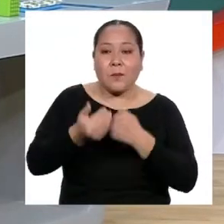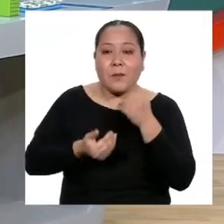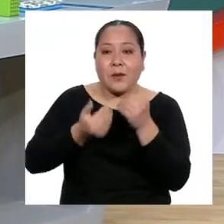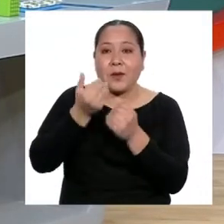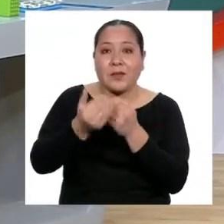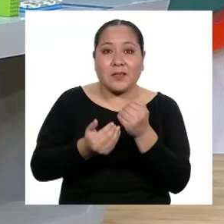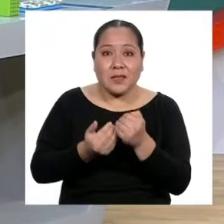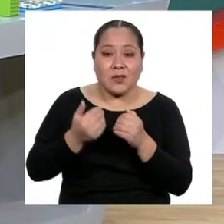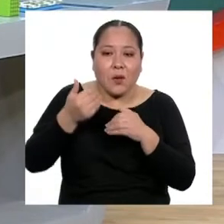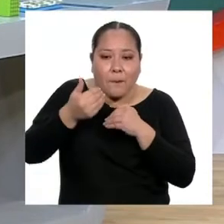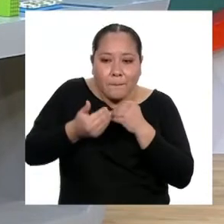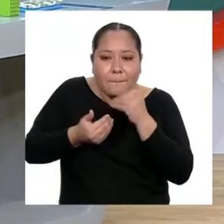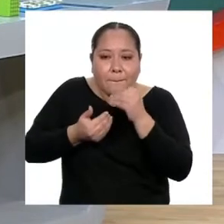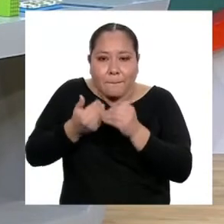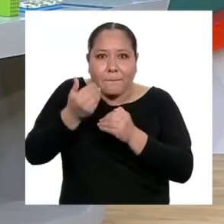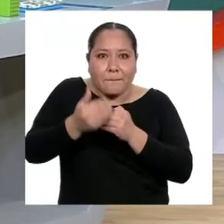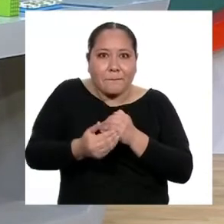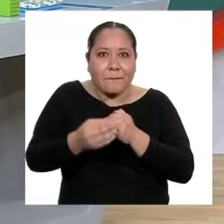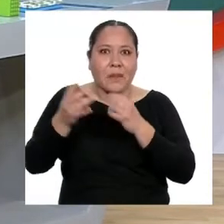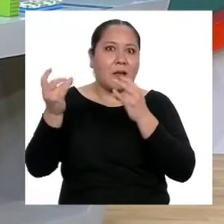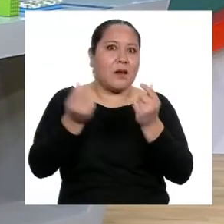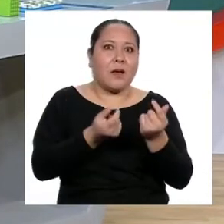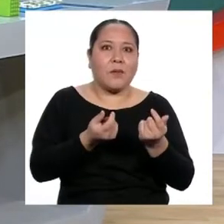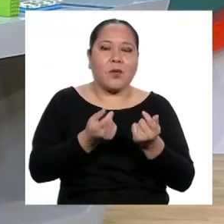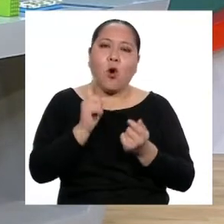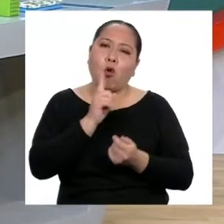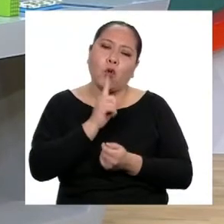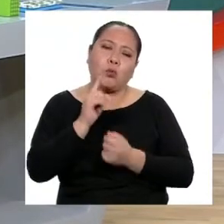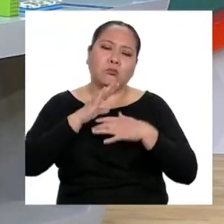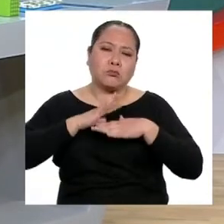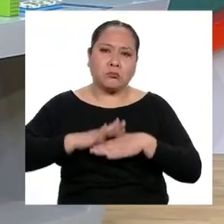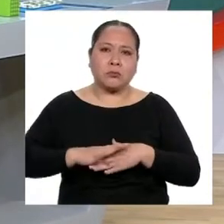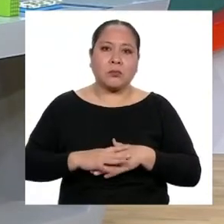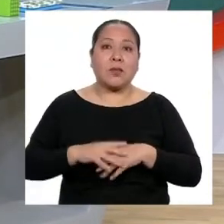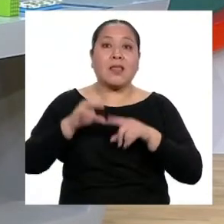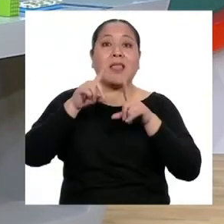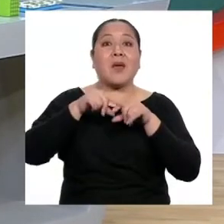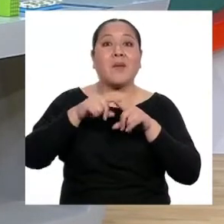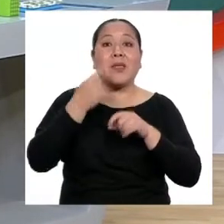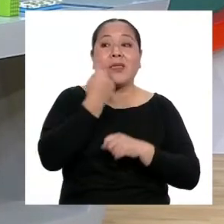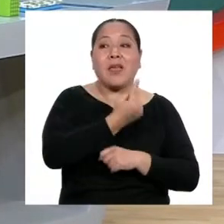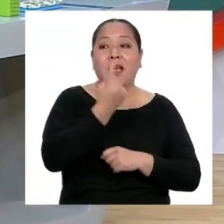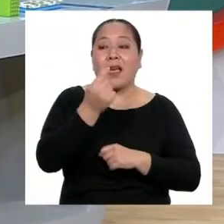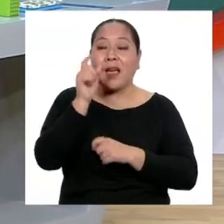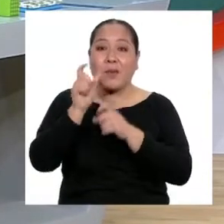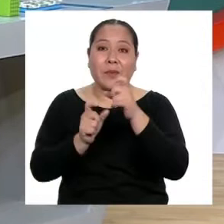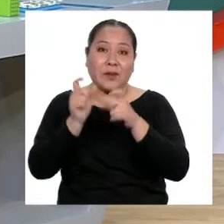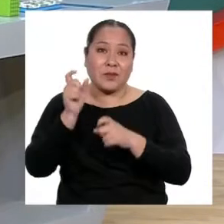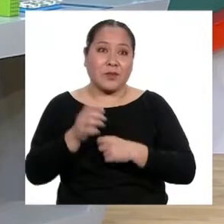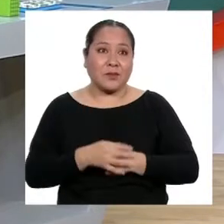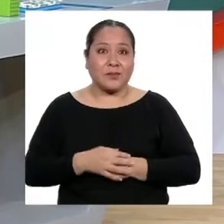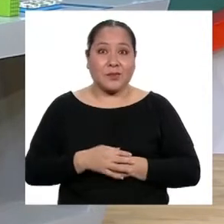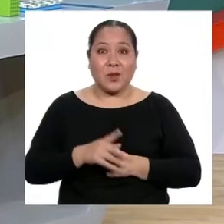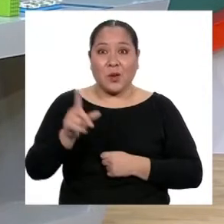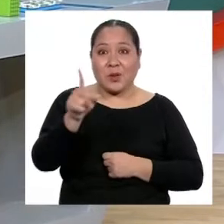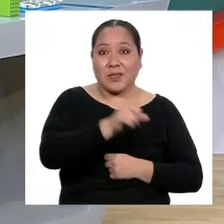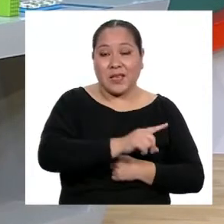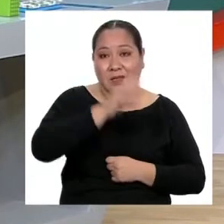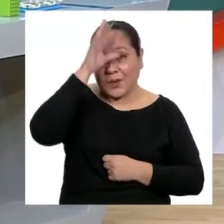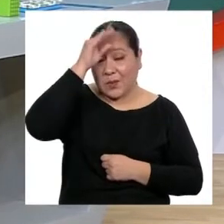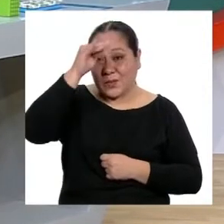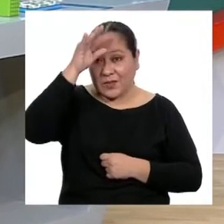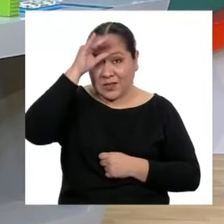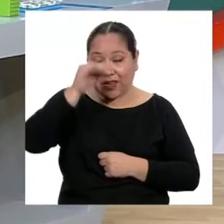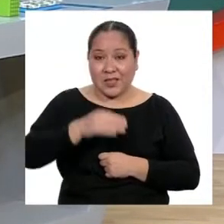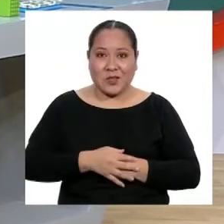paulatino que puede ser muy drástico o no. Depende de cada persona. Como ustedes son chicas y chicos